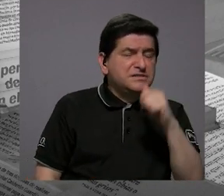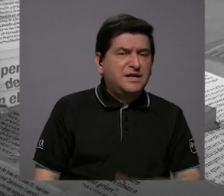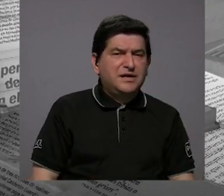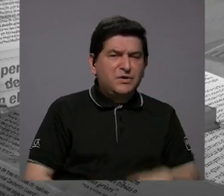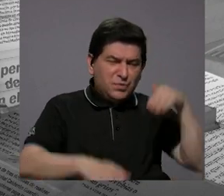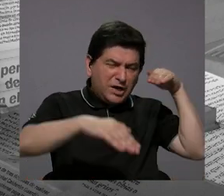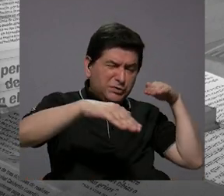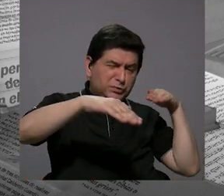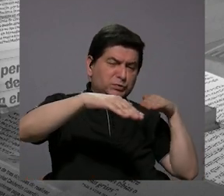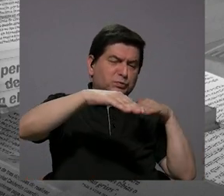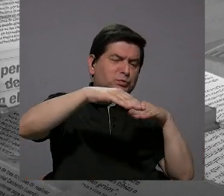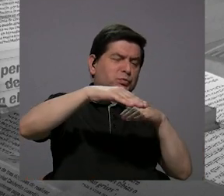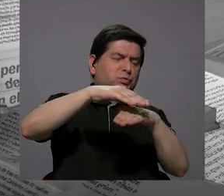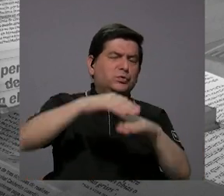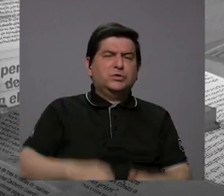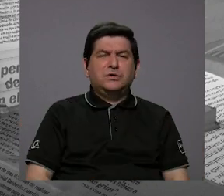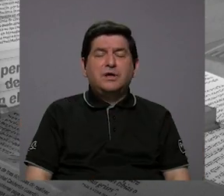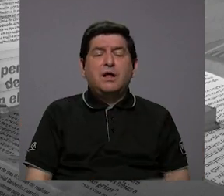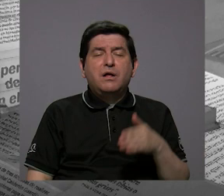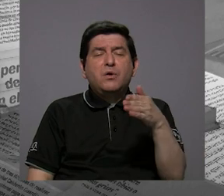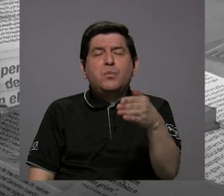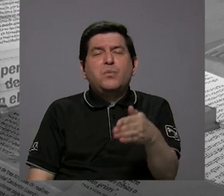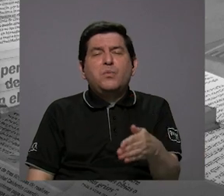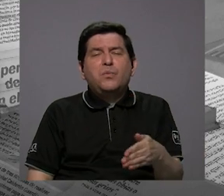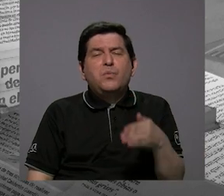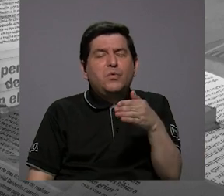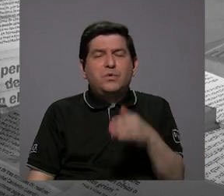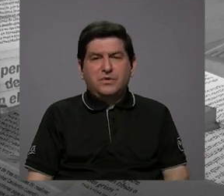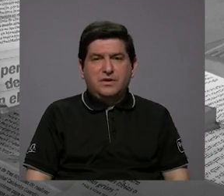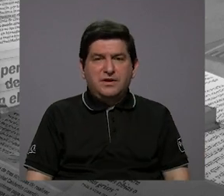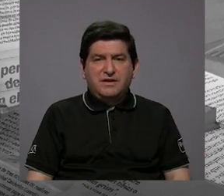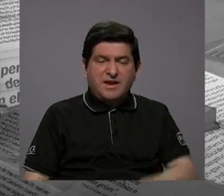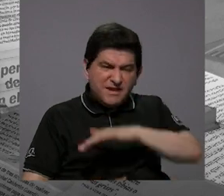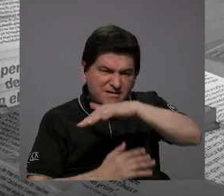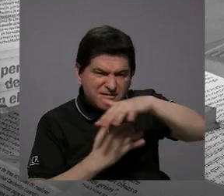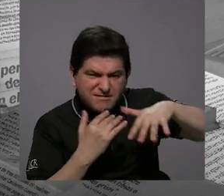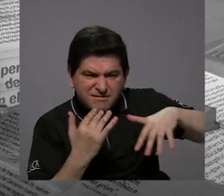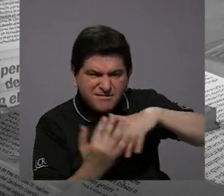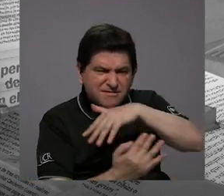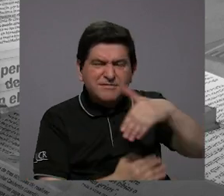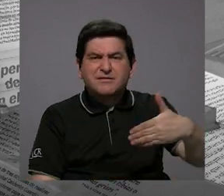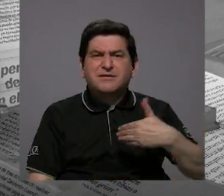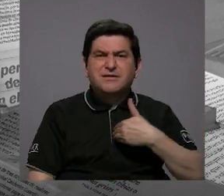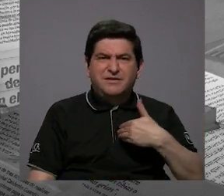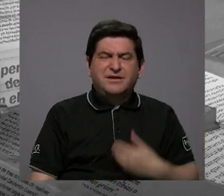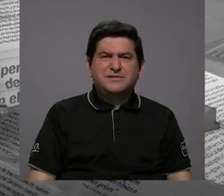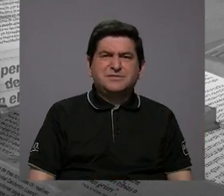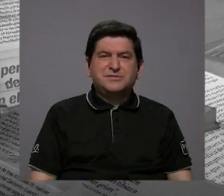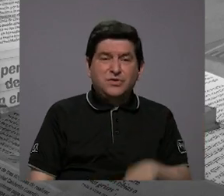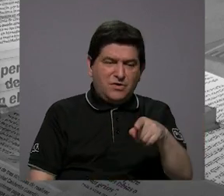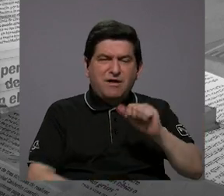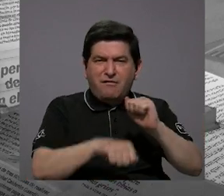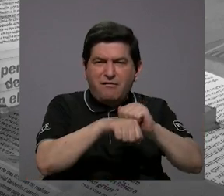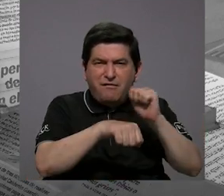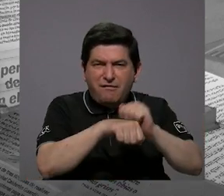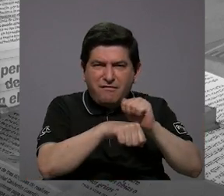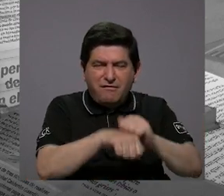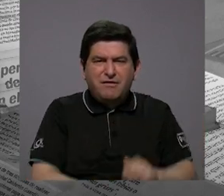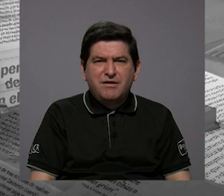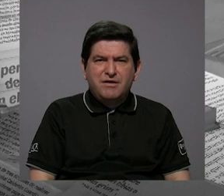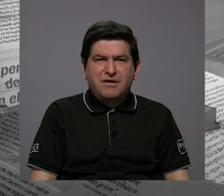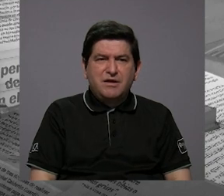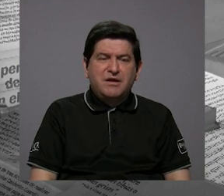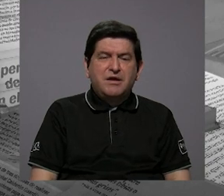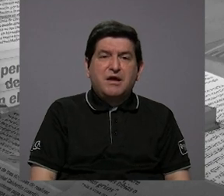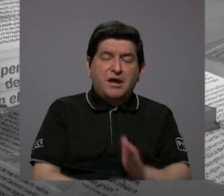agua subterránea, que se mueve más lentamente, interactúa más con el medio geológico y